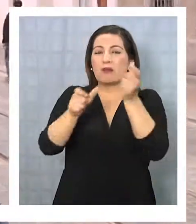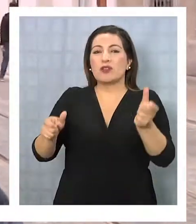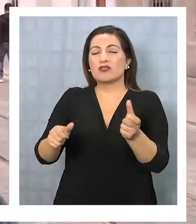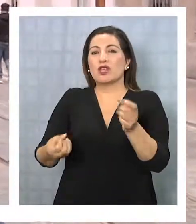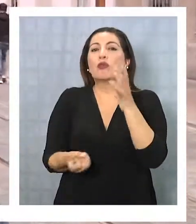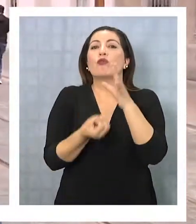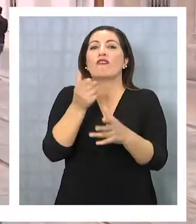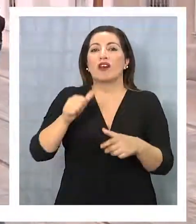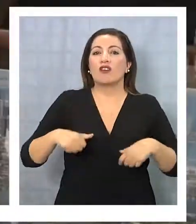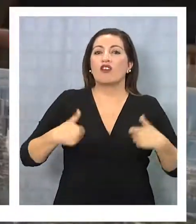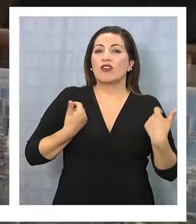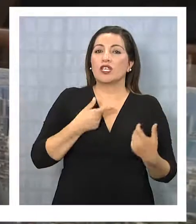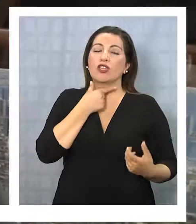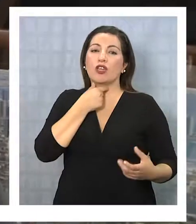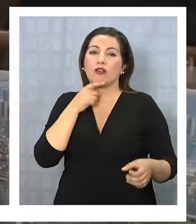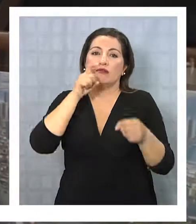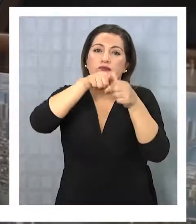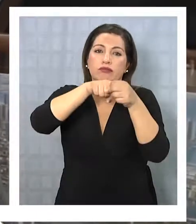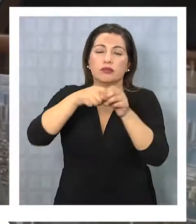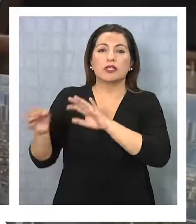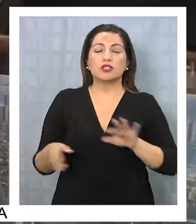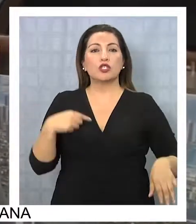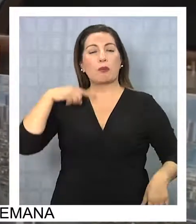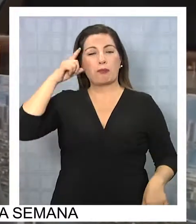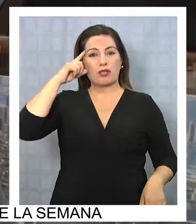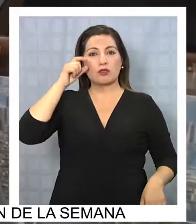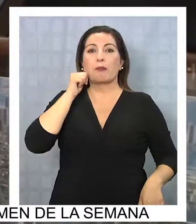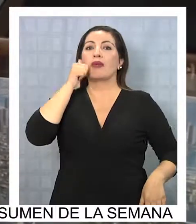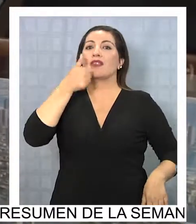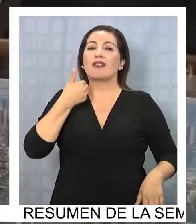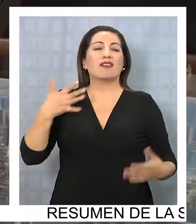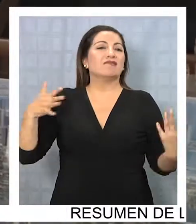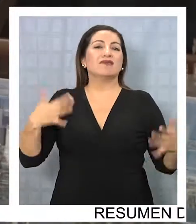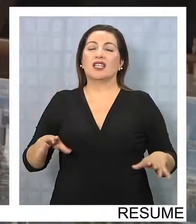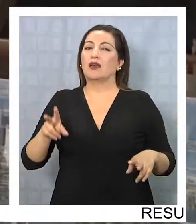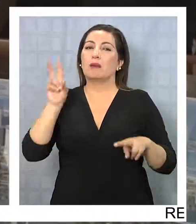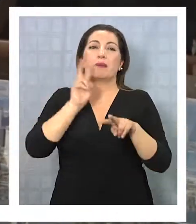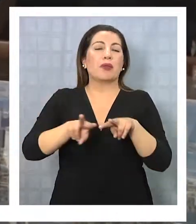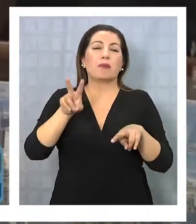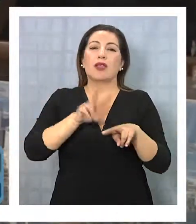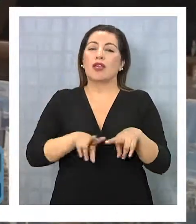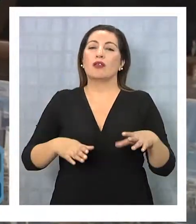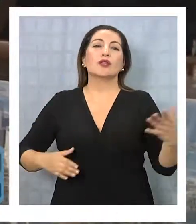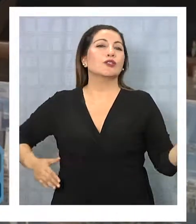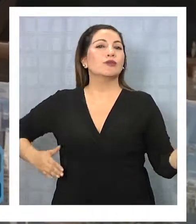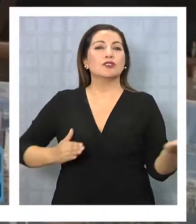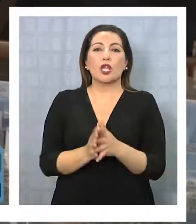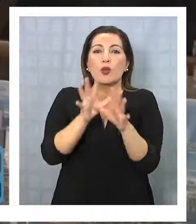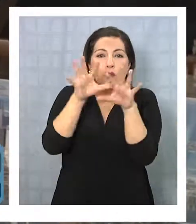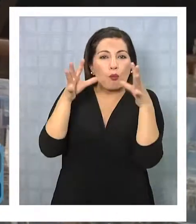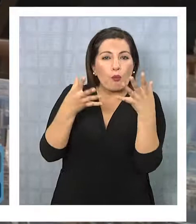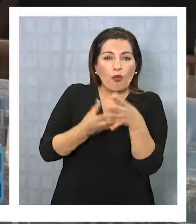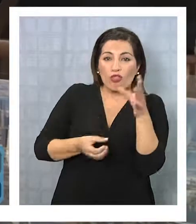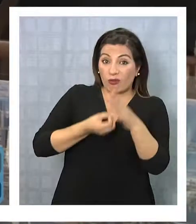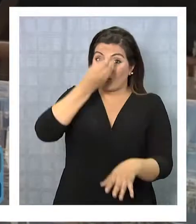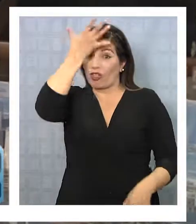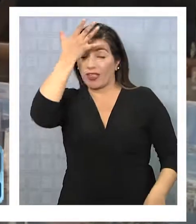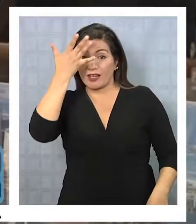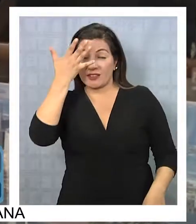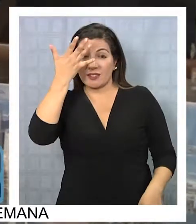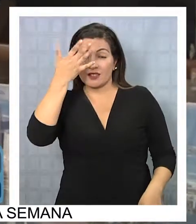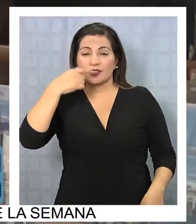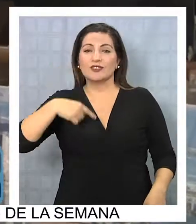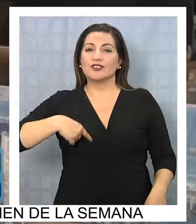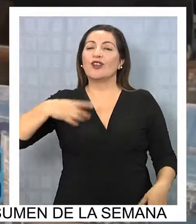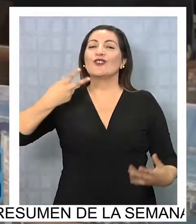joven, que quiere entrar en esto. Yo diría que ya mañana vamos a estar más preparados para entrar en los mundos modernos. O sea, ya